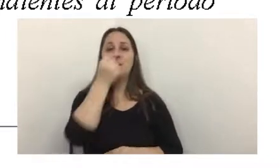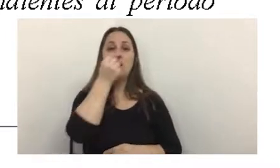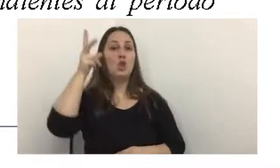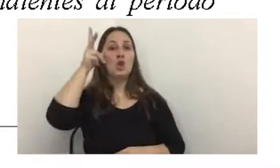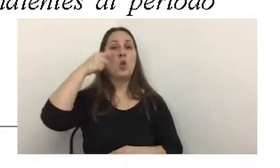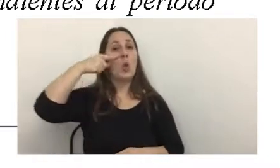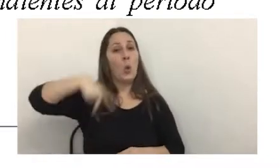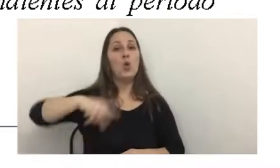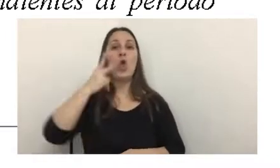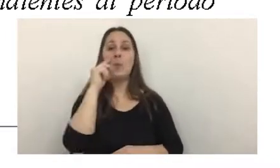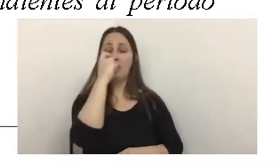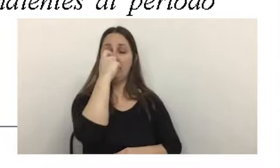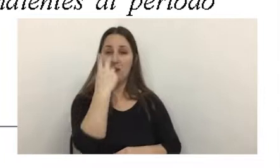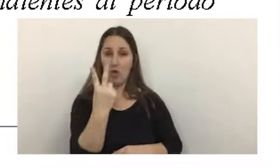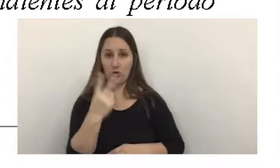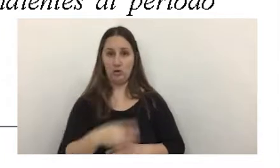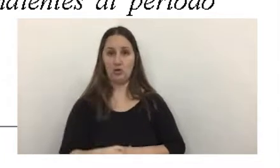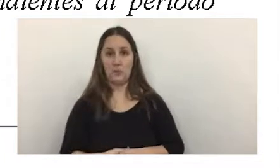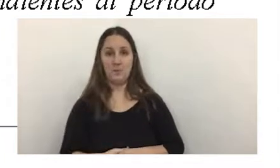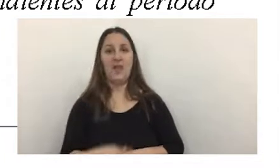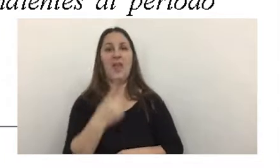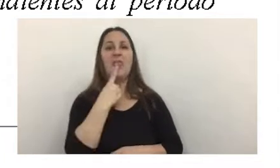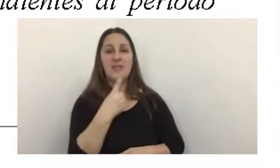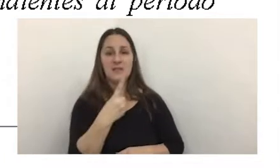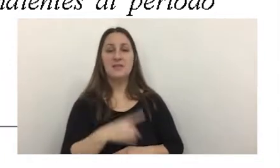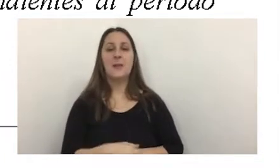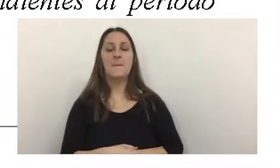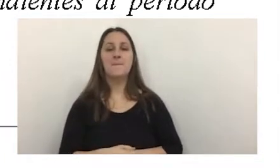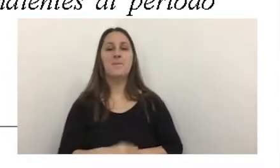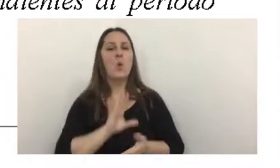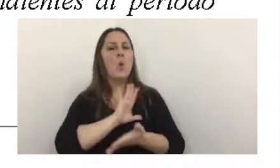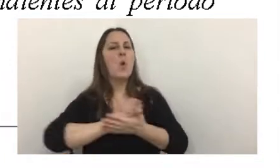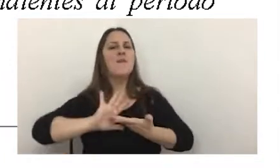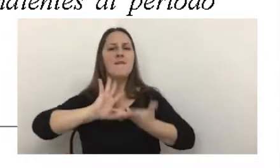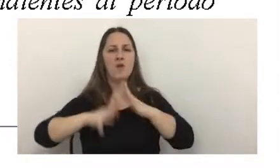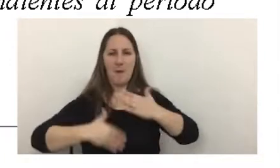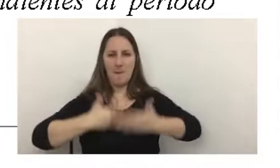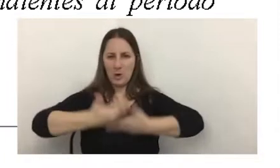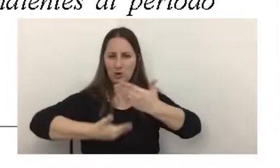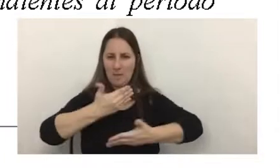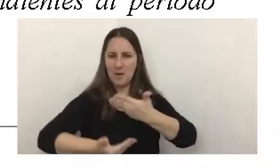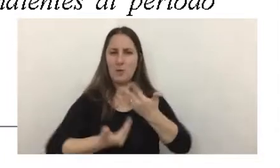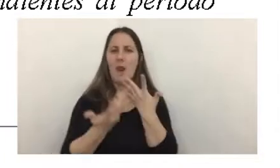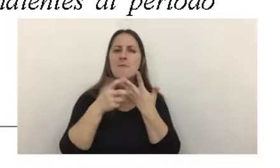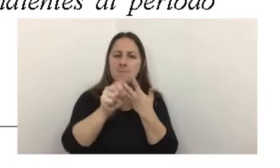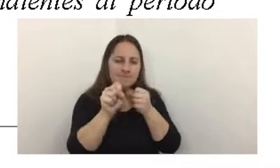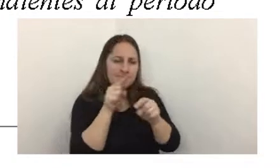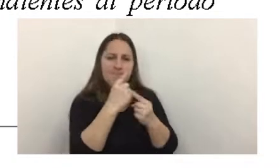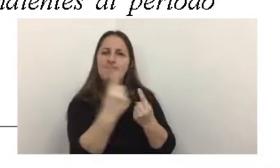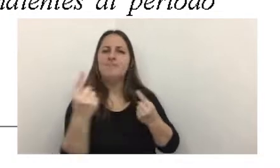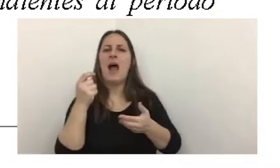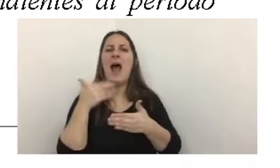de junio del 2022, que dispone un nuevo procedimiento para determinar los